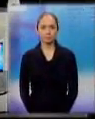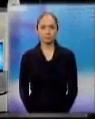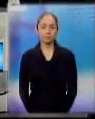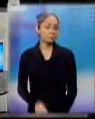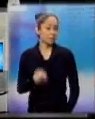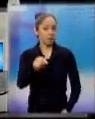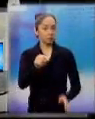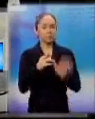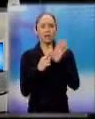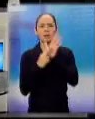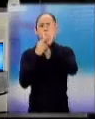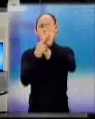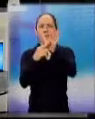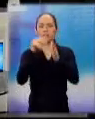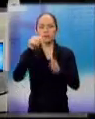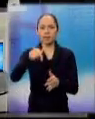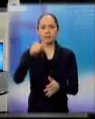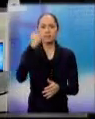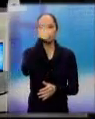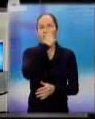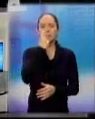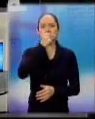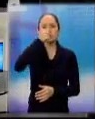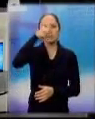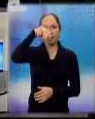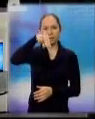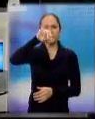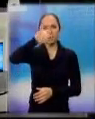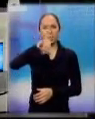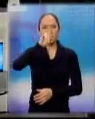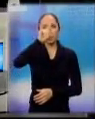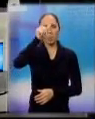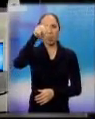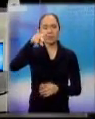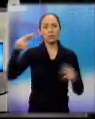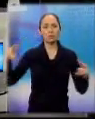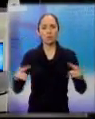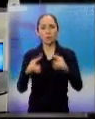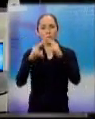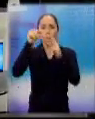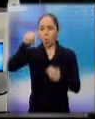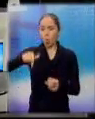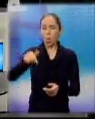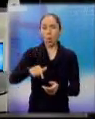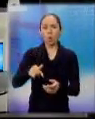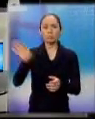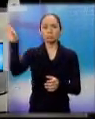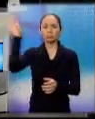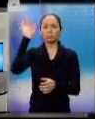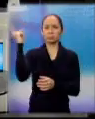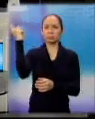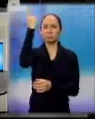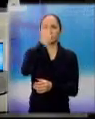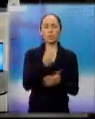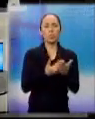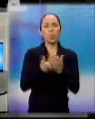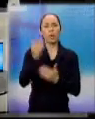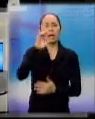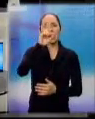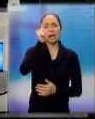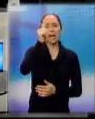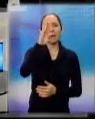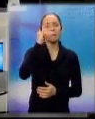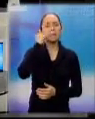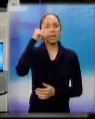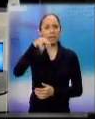La representante de San Juan La Laguna Zorolá fue electa a la madrugada de este domingo como la nueva Rabina